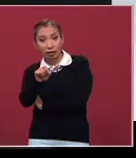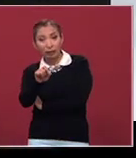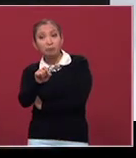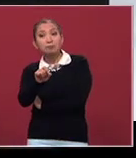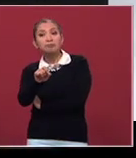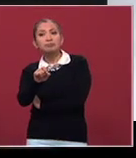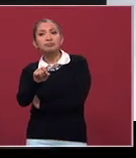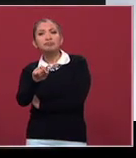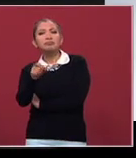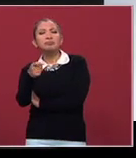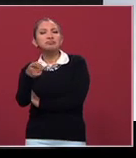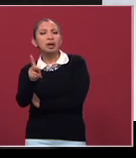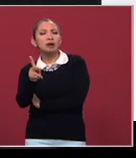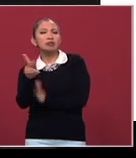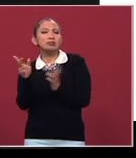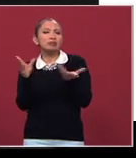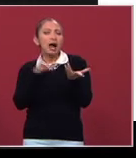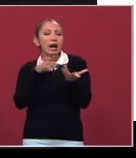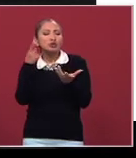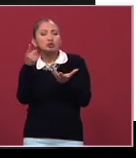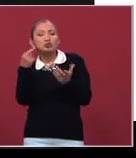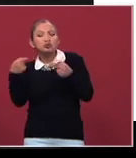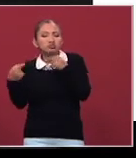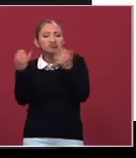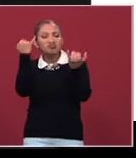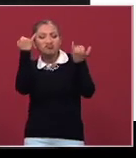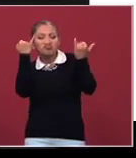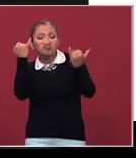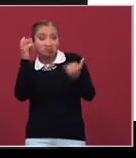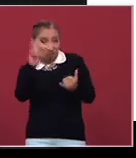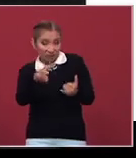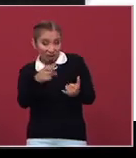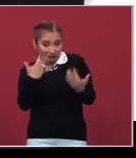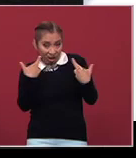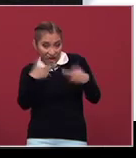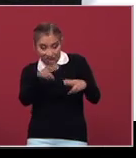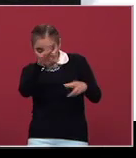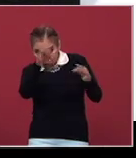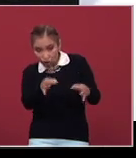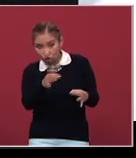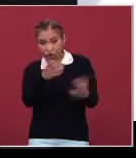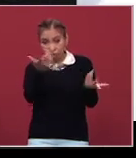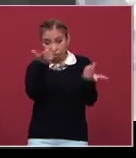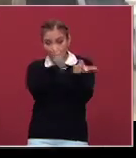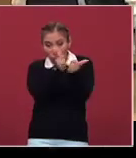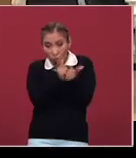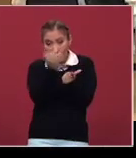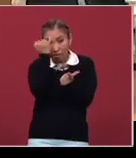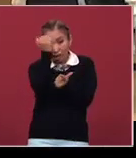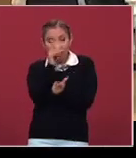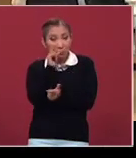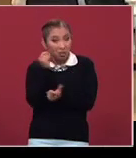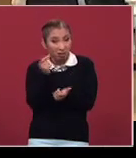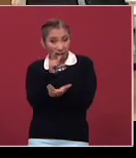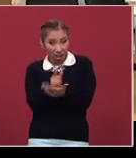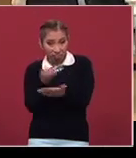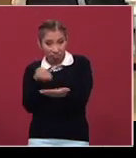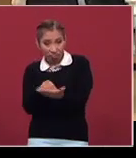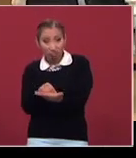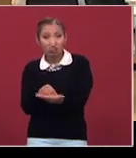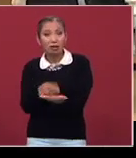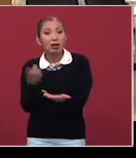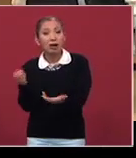tiene también sus cuestionamientos en términos y realmente representa el espíritu zapatista en la ley, ¿no? En